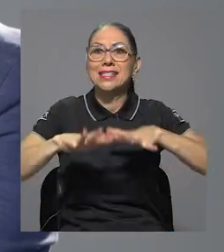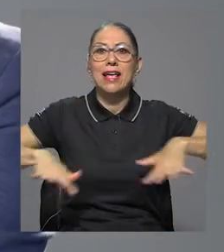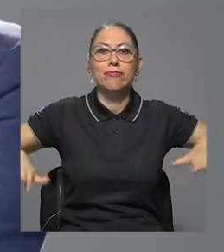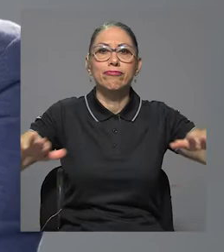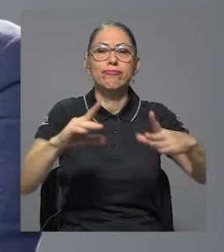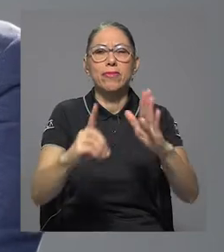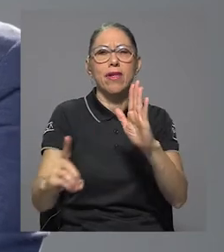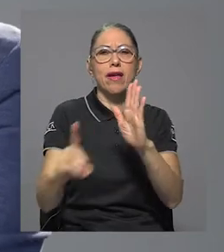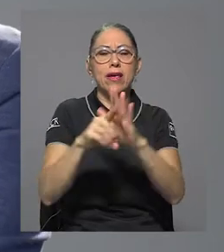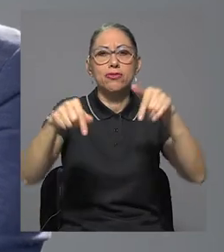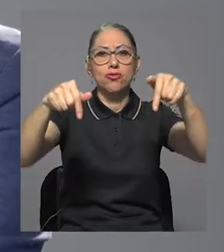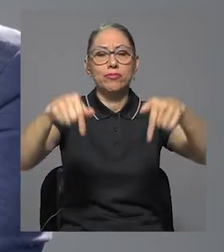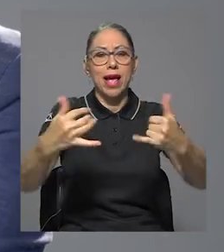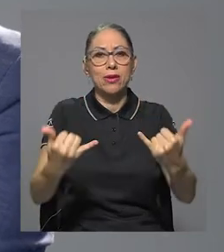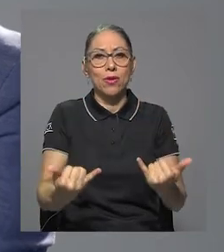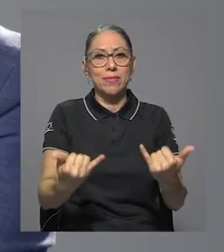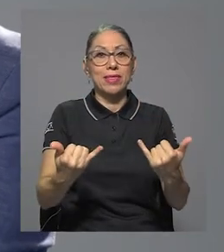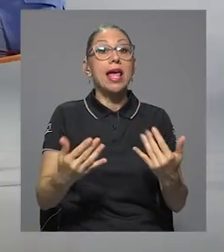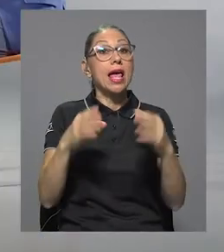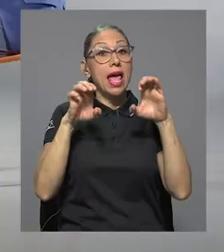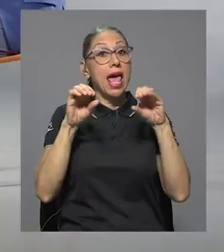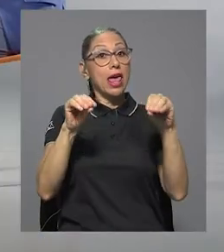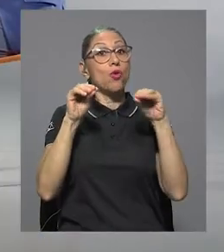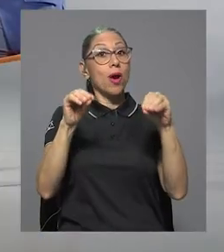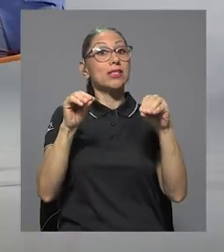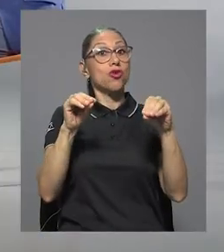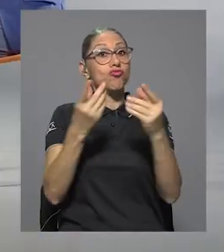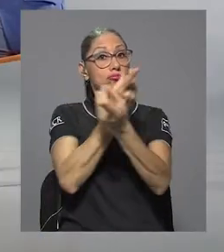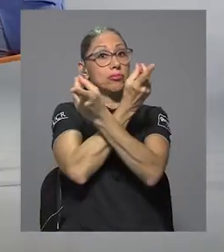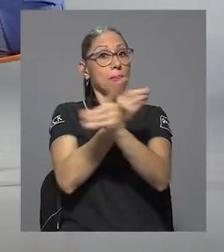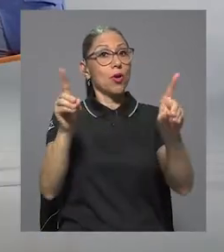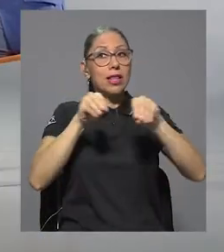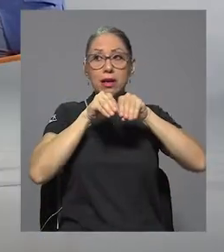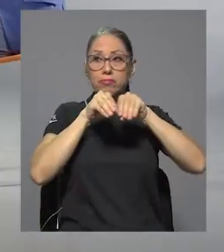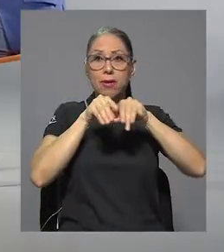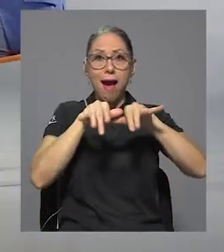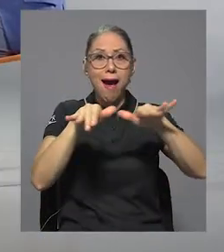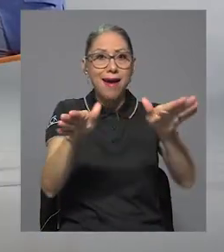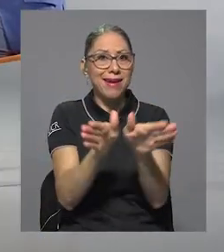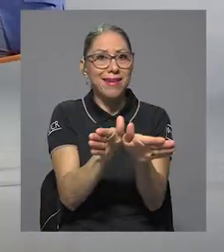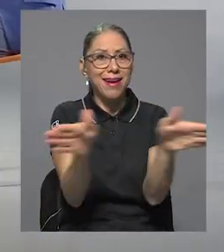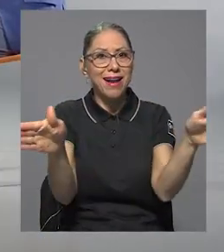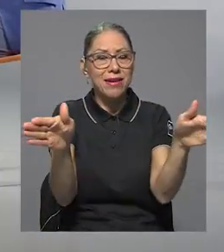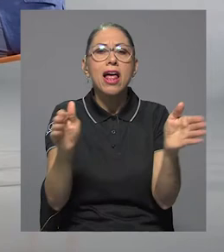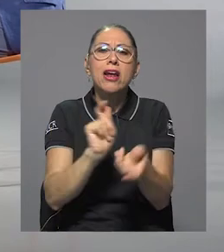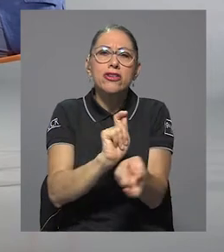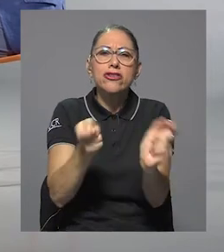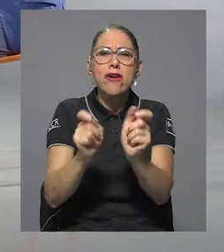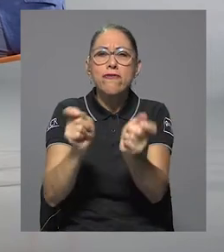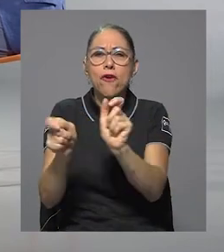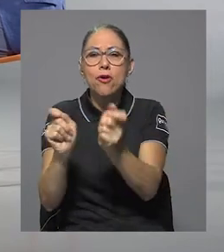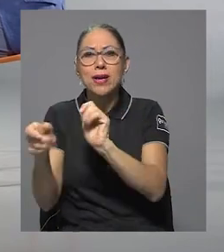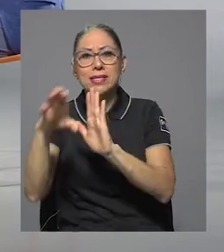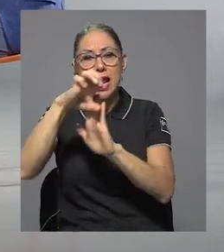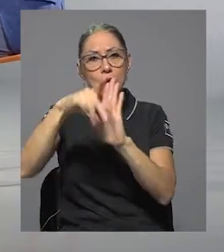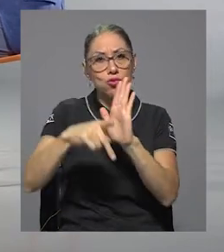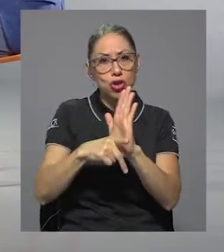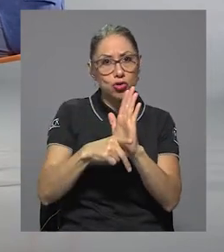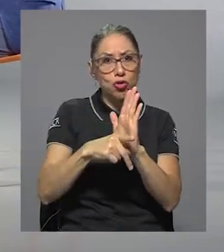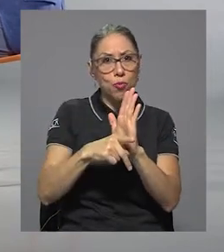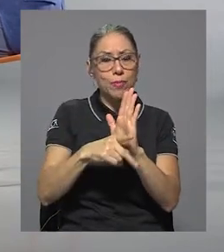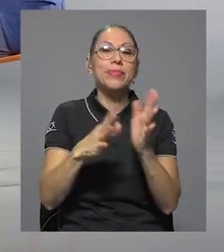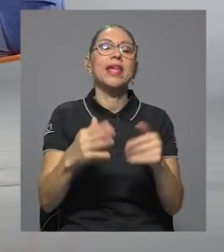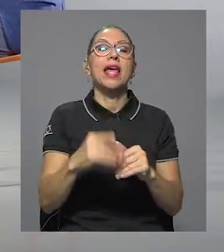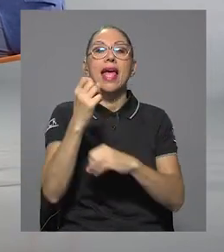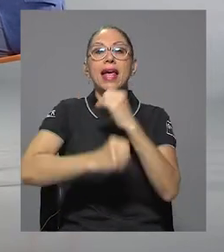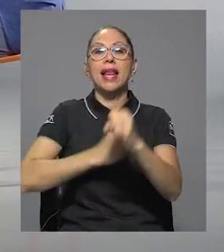de democratización de la educación, ocurren reformas importantes a nivel constitucional. Y